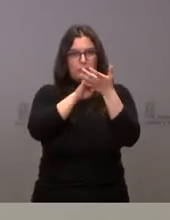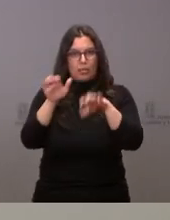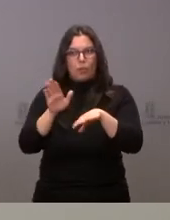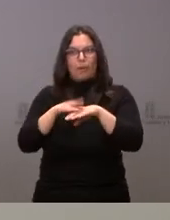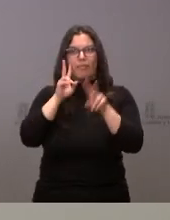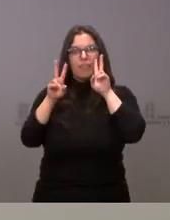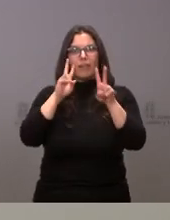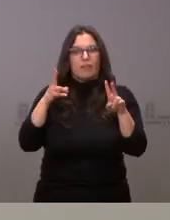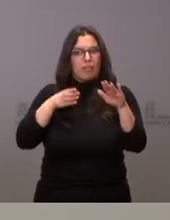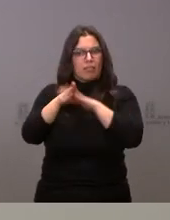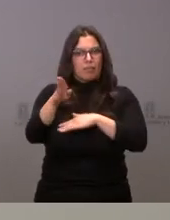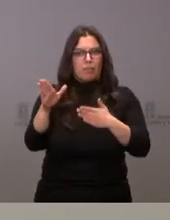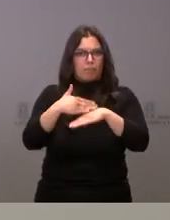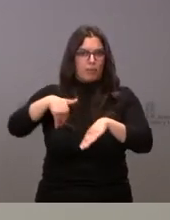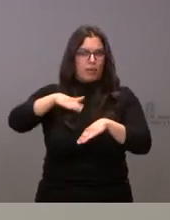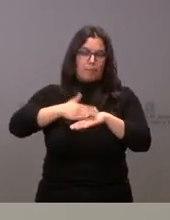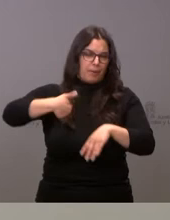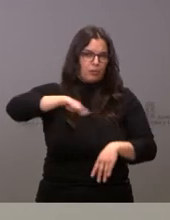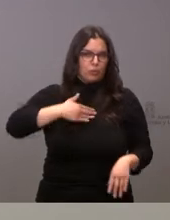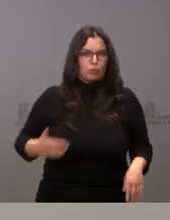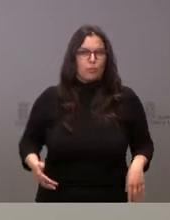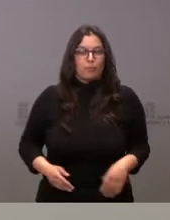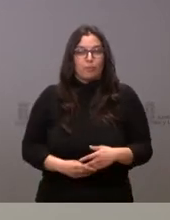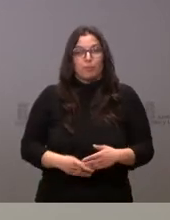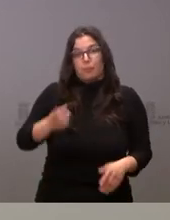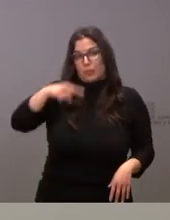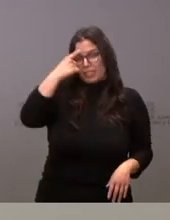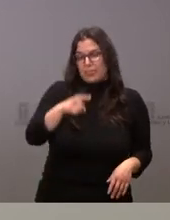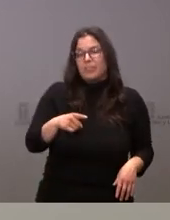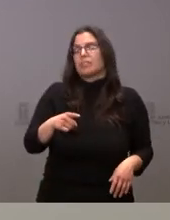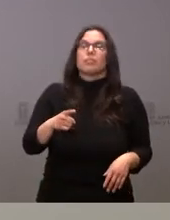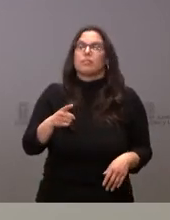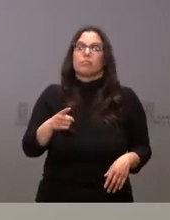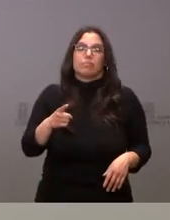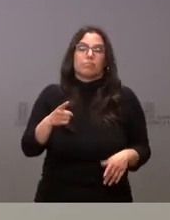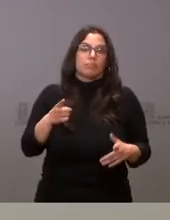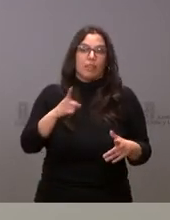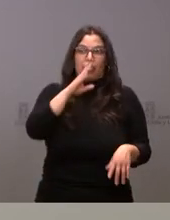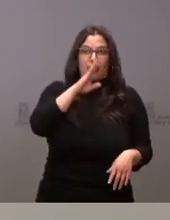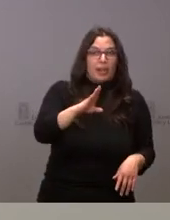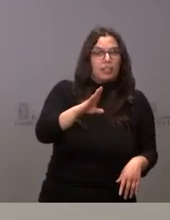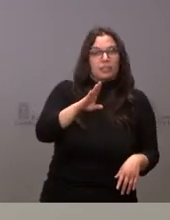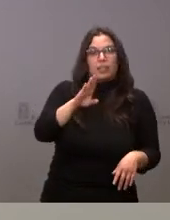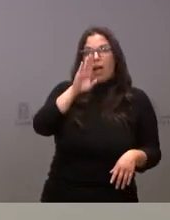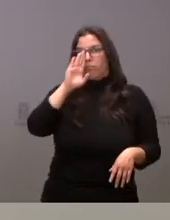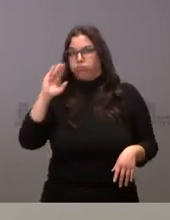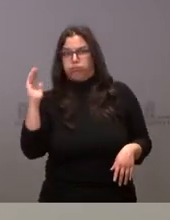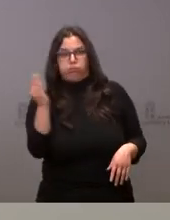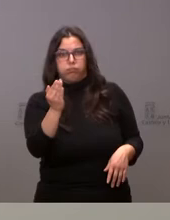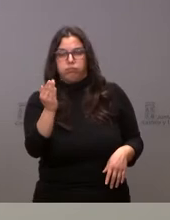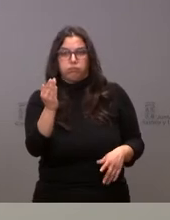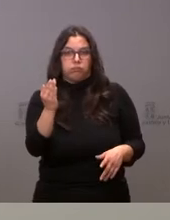esté acceso y accesible para todos ustedes Saben ustedes que, tanto de forma directa o a través de